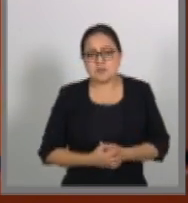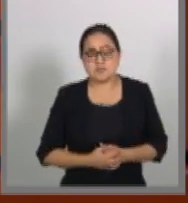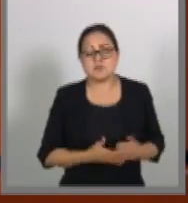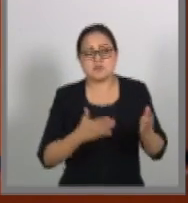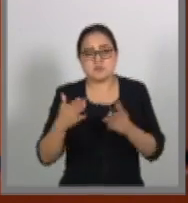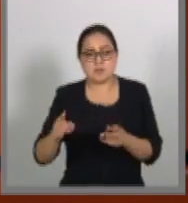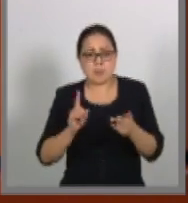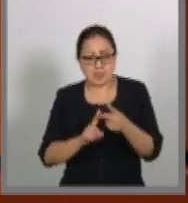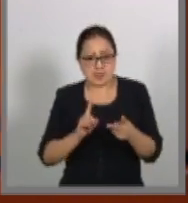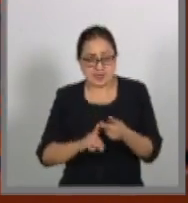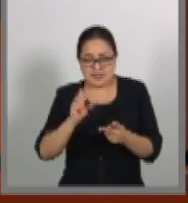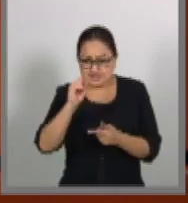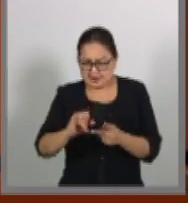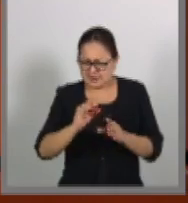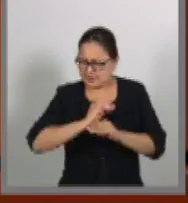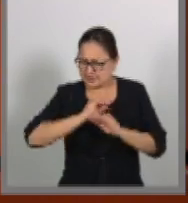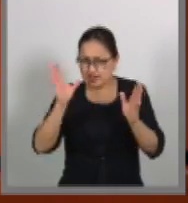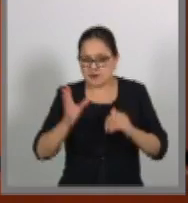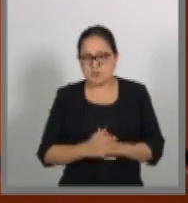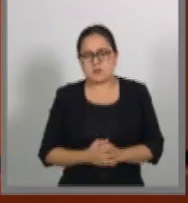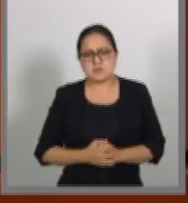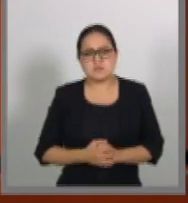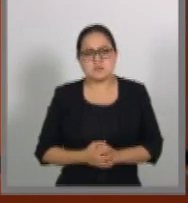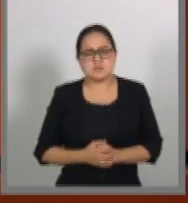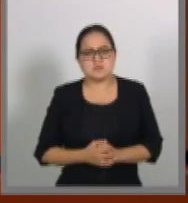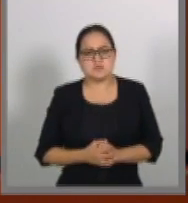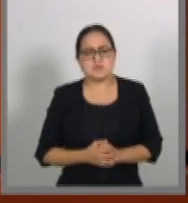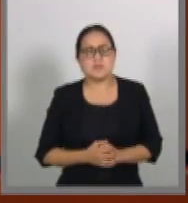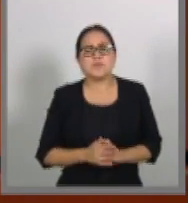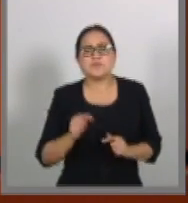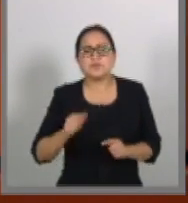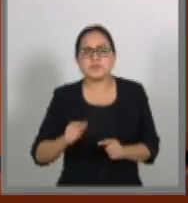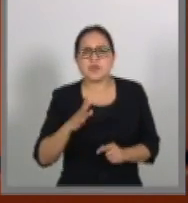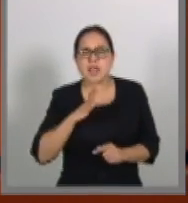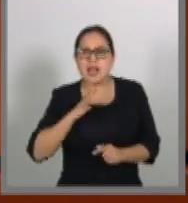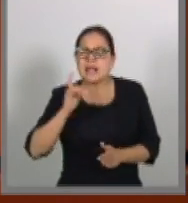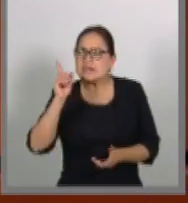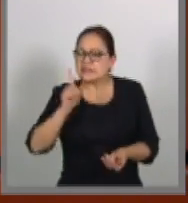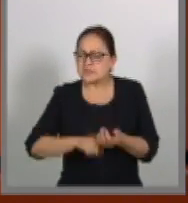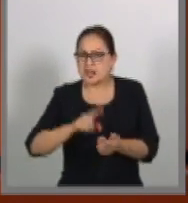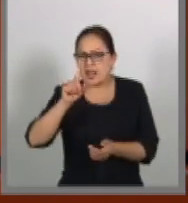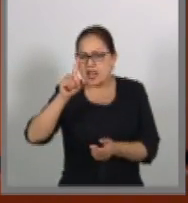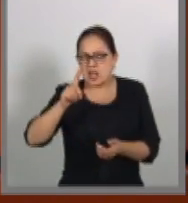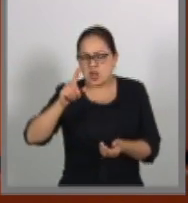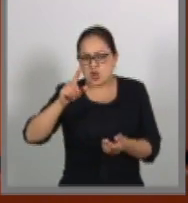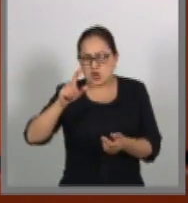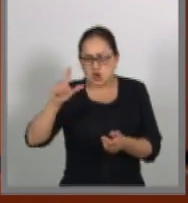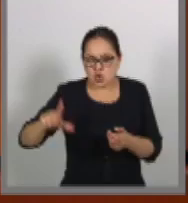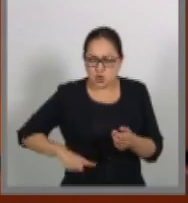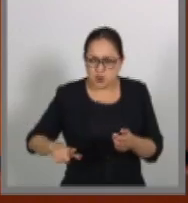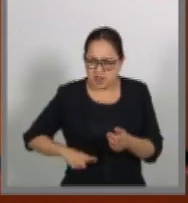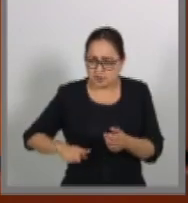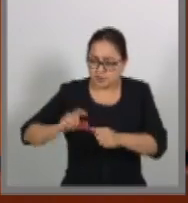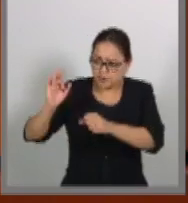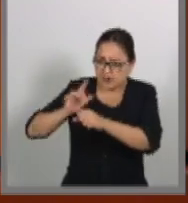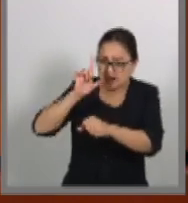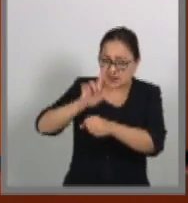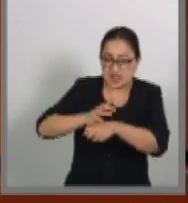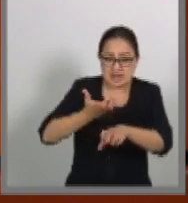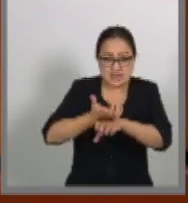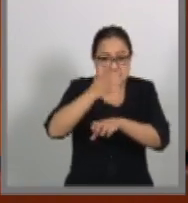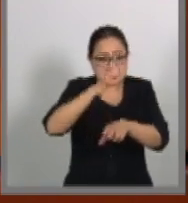Segundo, sí, en efecto, es antifederalista, sin duda alguna. Y aquí